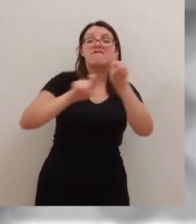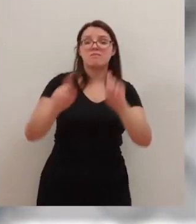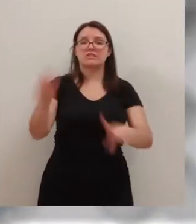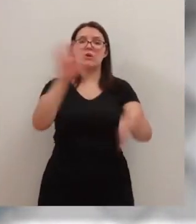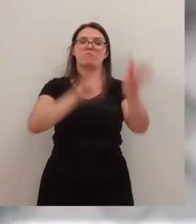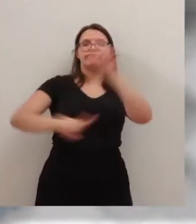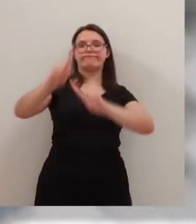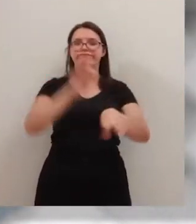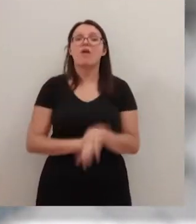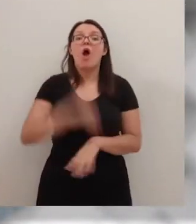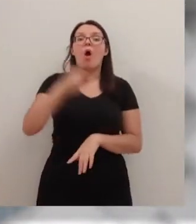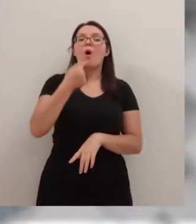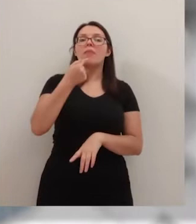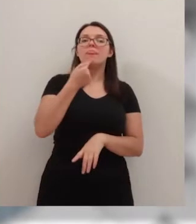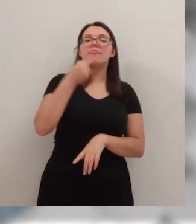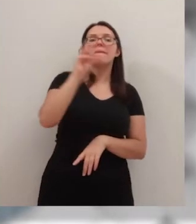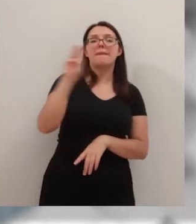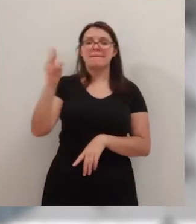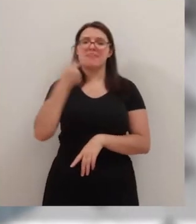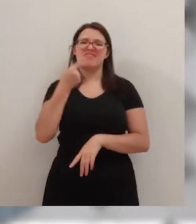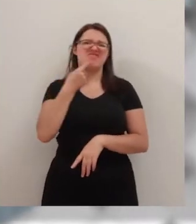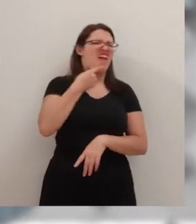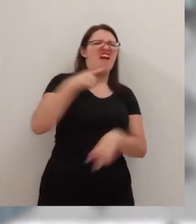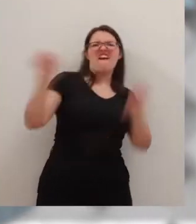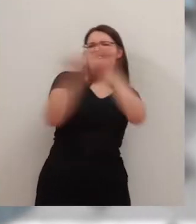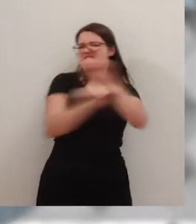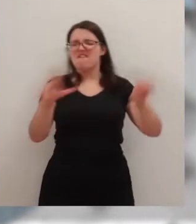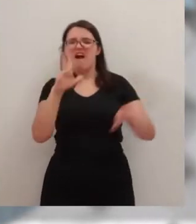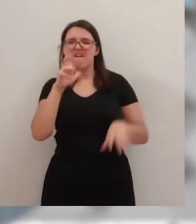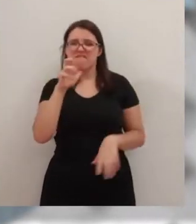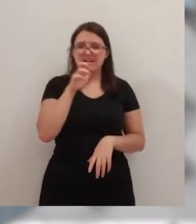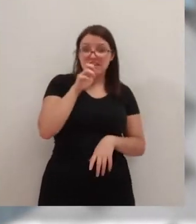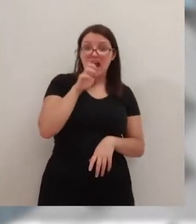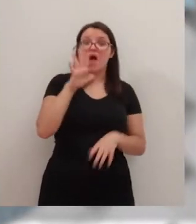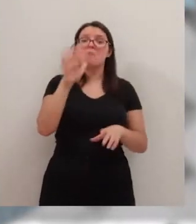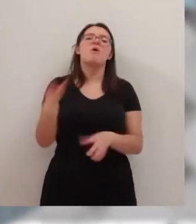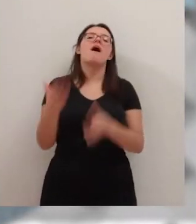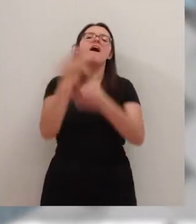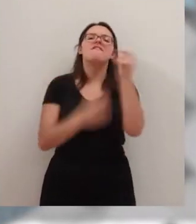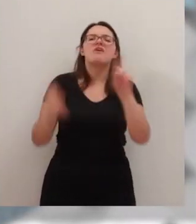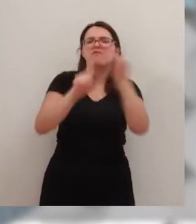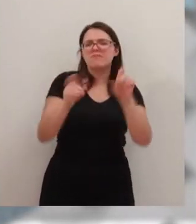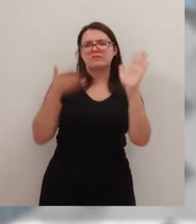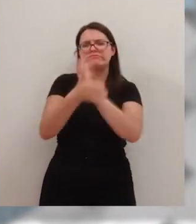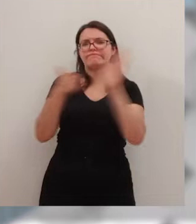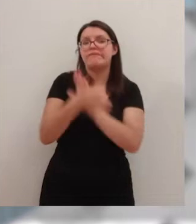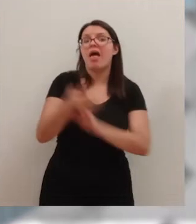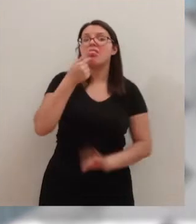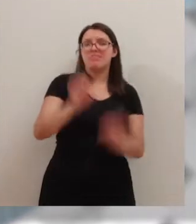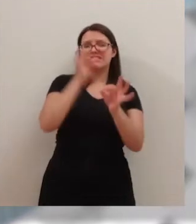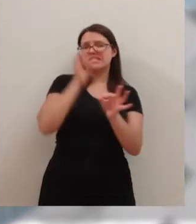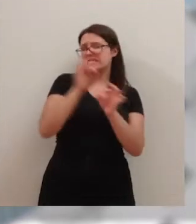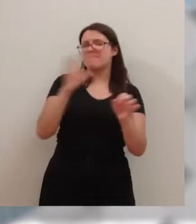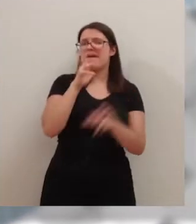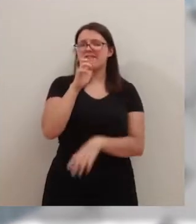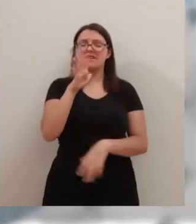desde las filas del PP, se habla de absoluto caos. Los exigen que se expliquen estos fallos informáticos y vaticinan un comienzo de curso caótico,